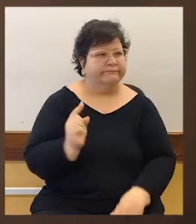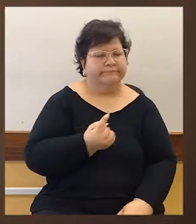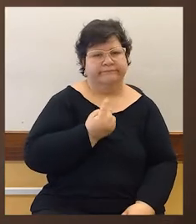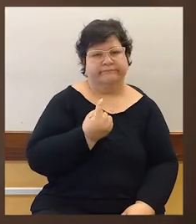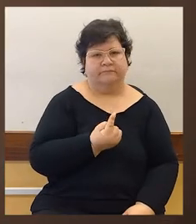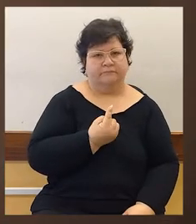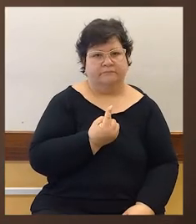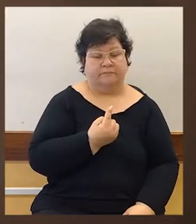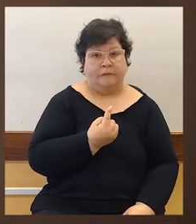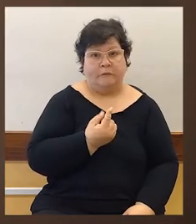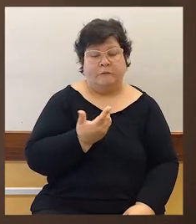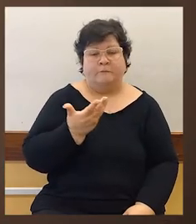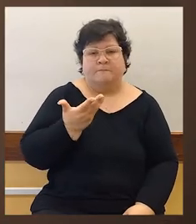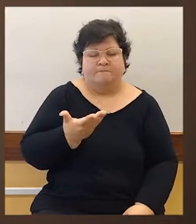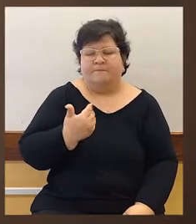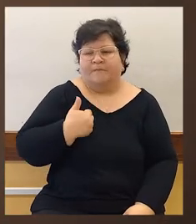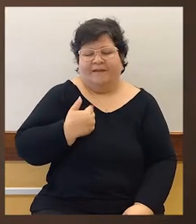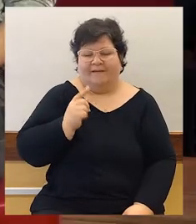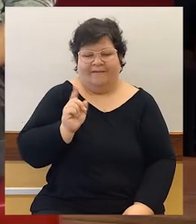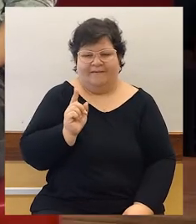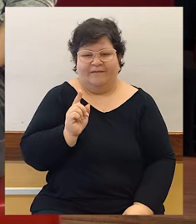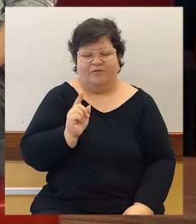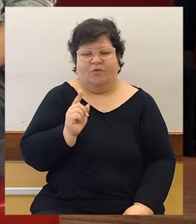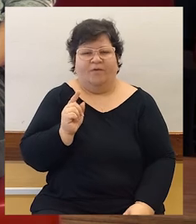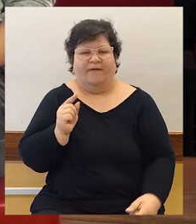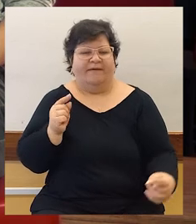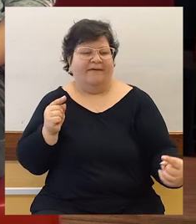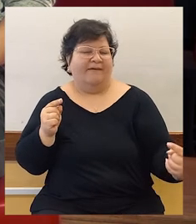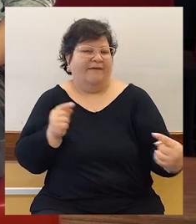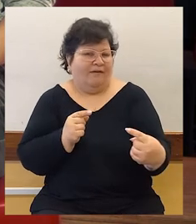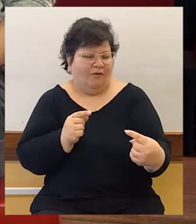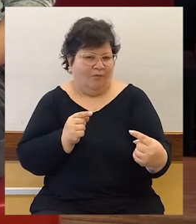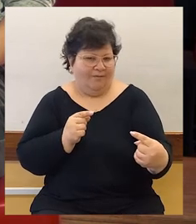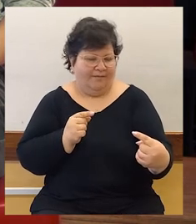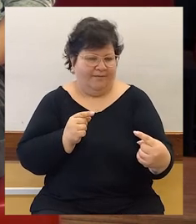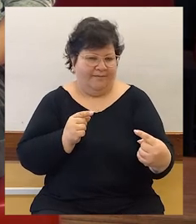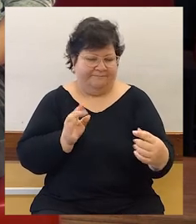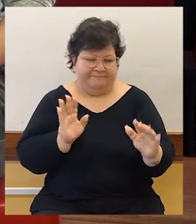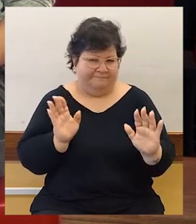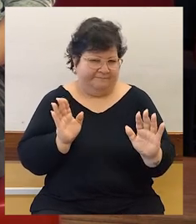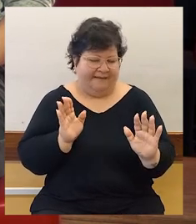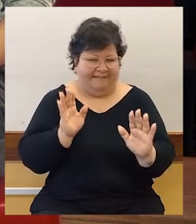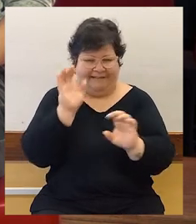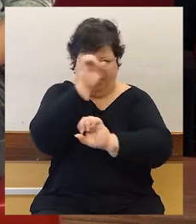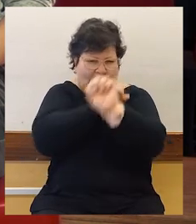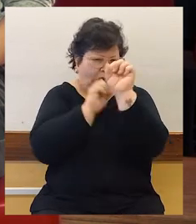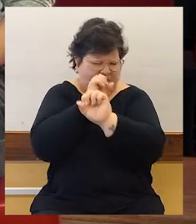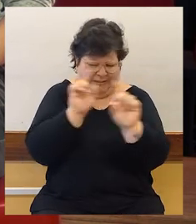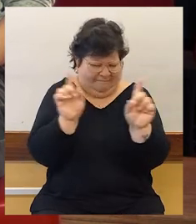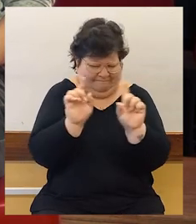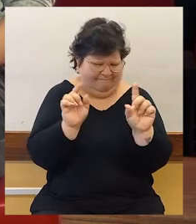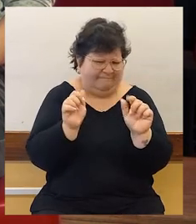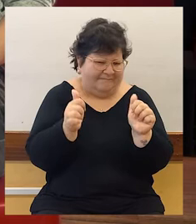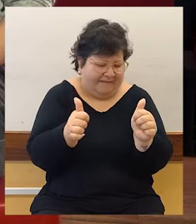que, por lo menos en mi caso, no esté en contra de la tecnología y todo lo demás y